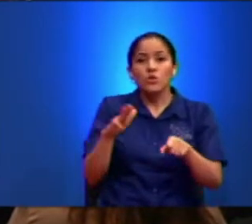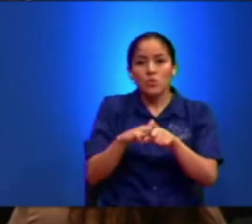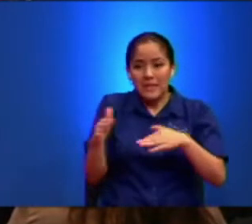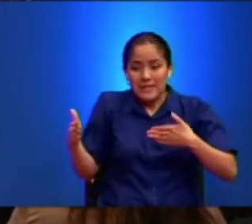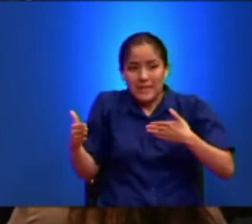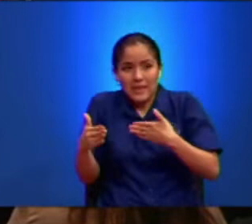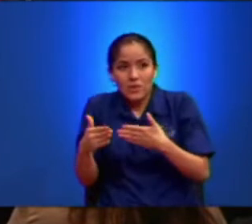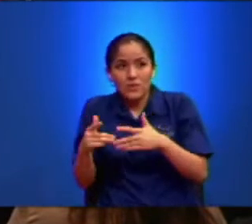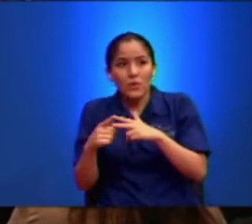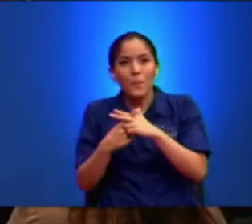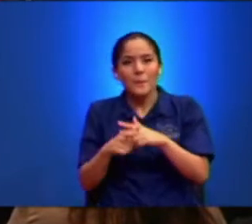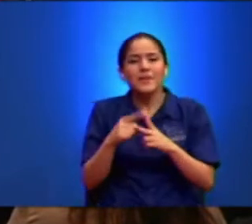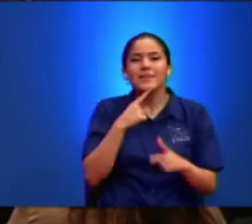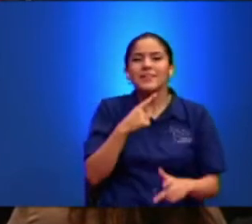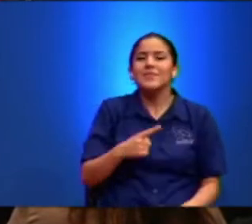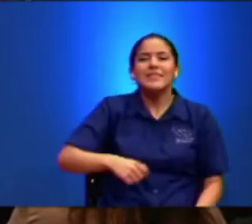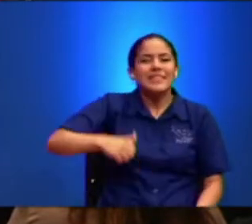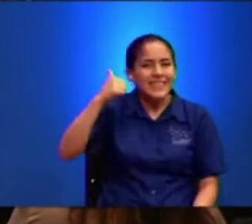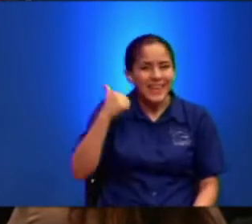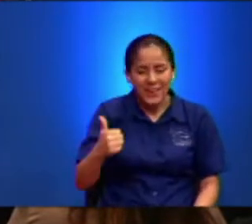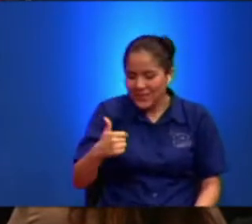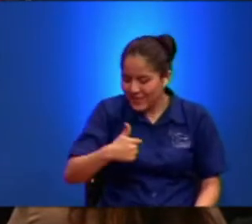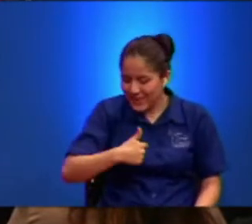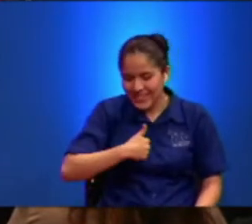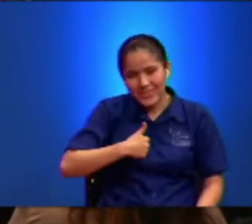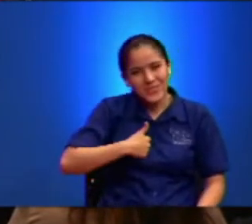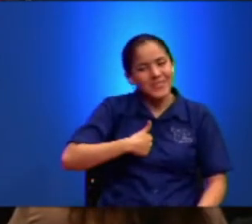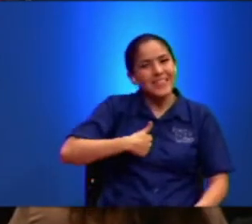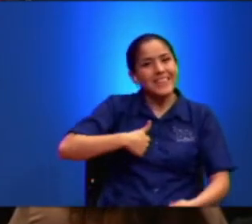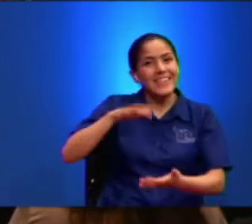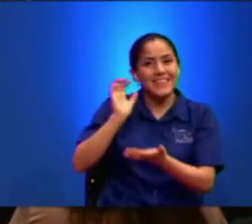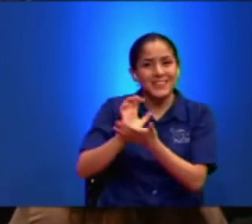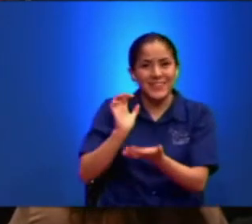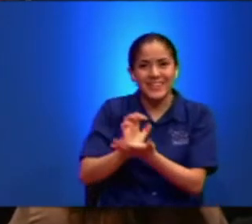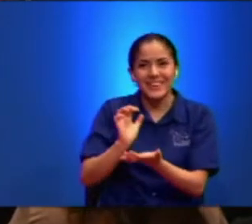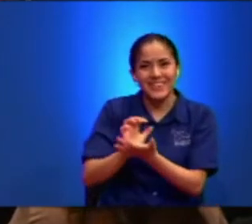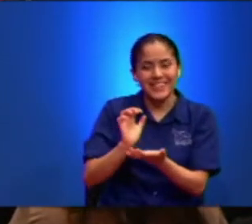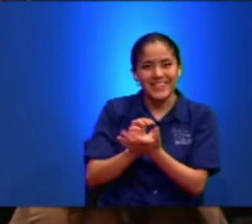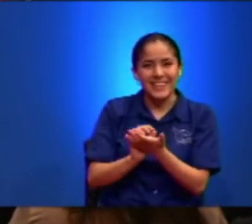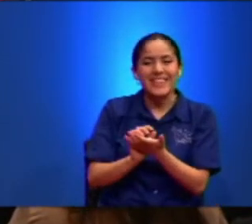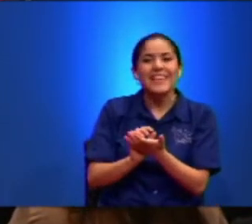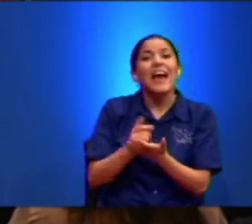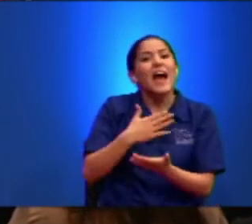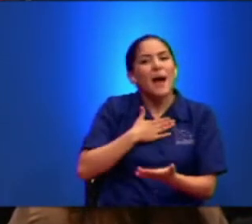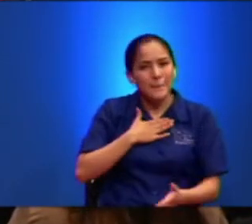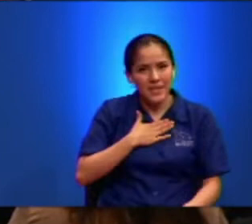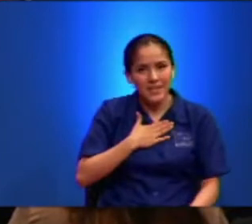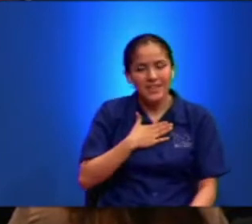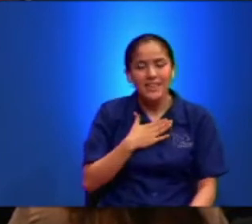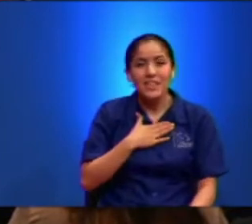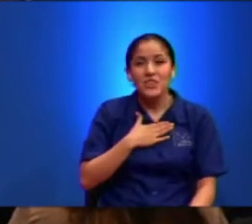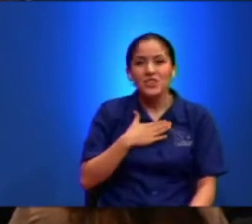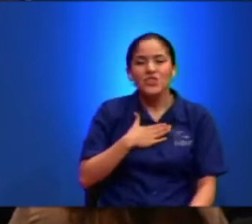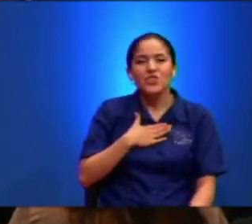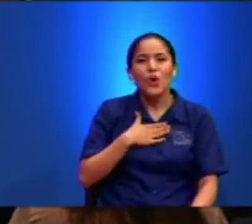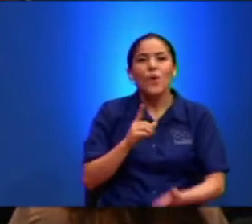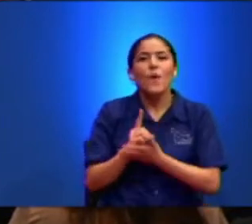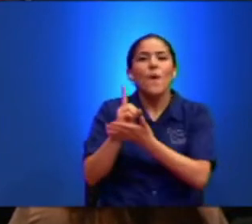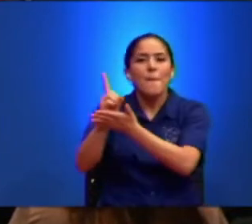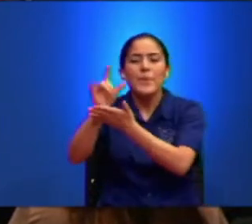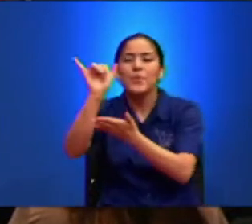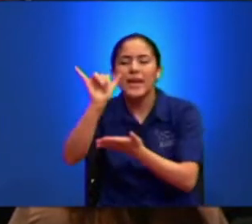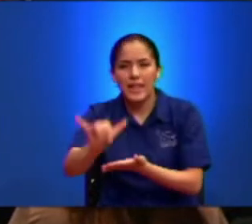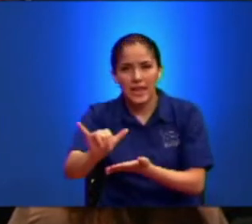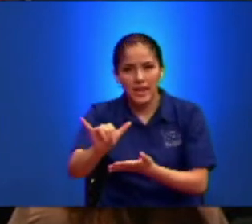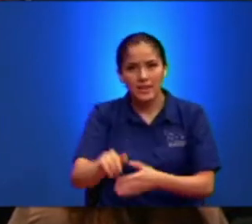Empiezan A Decir Que Buenísimo Lo Que He Estado Esperando A A Me Va A Poner Yo Me Voy A Quedar